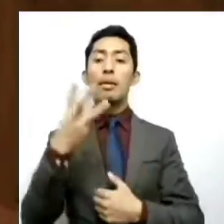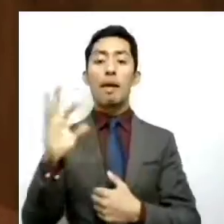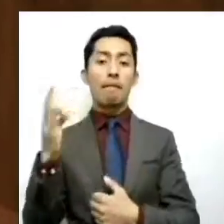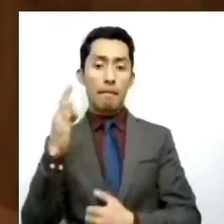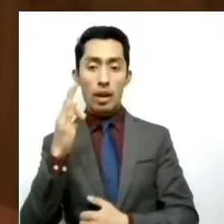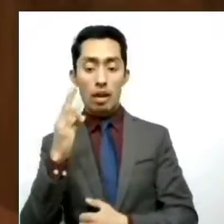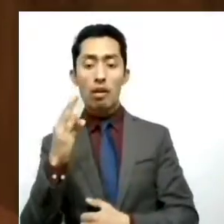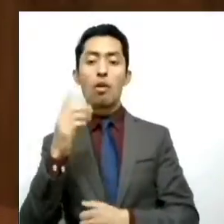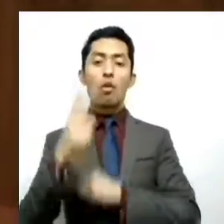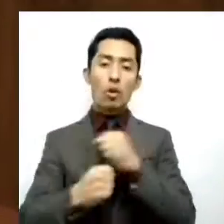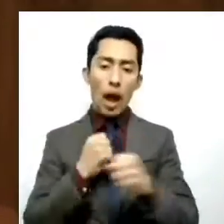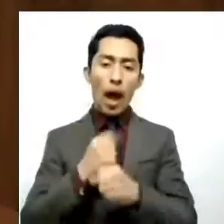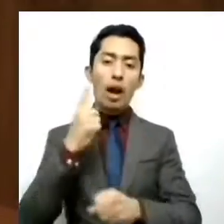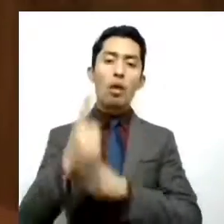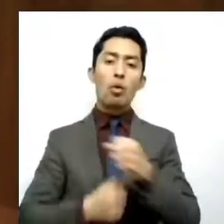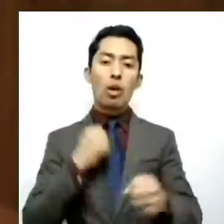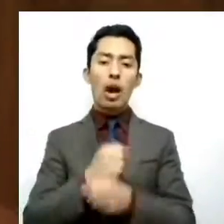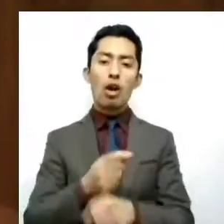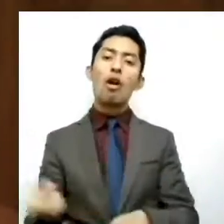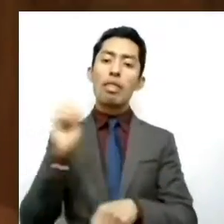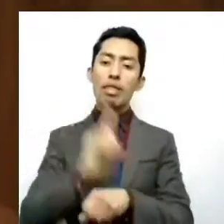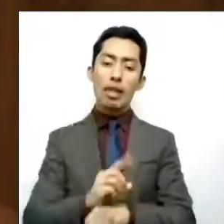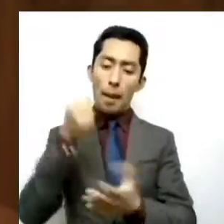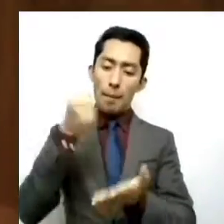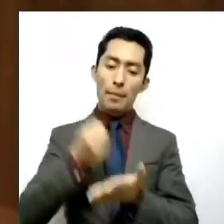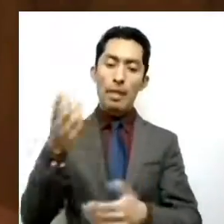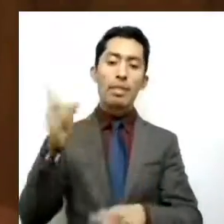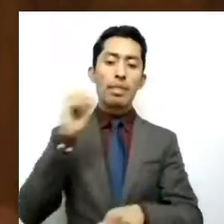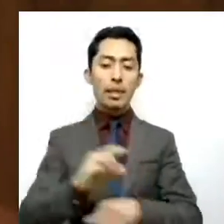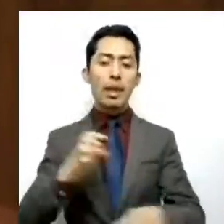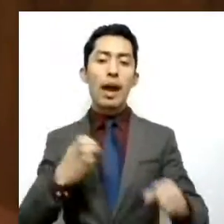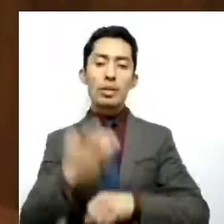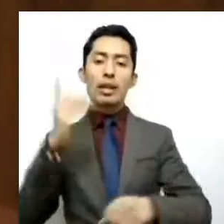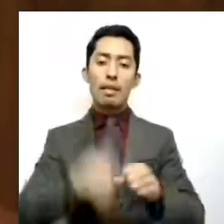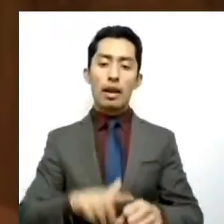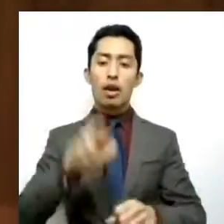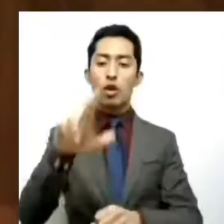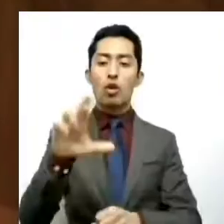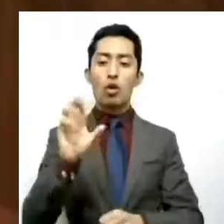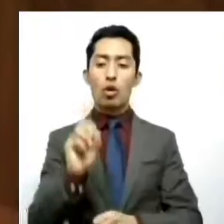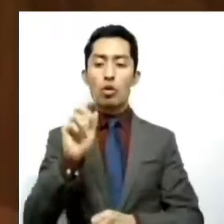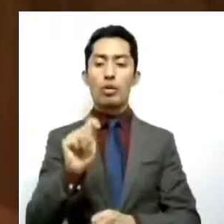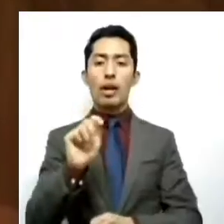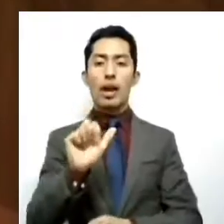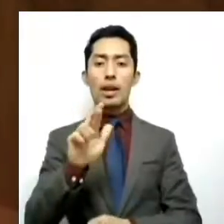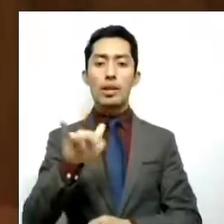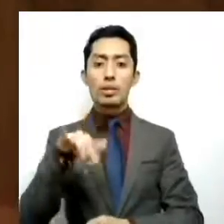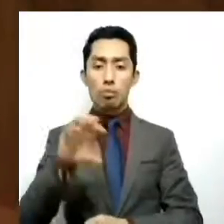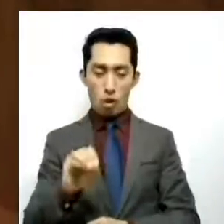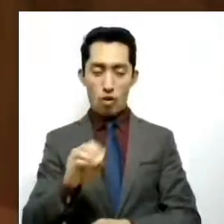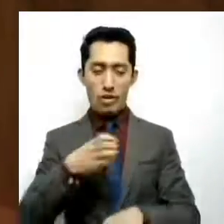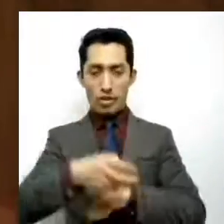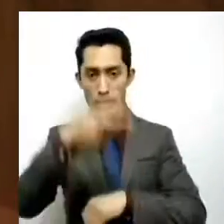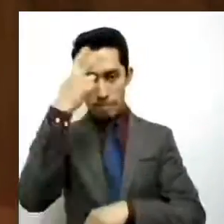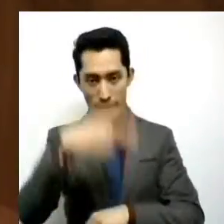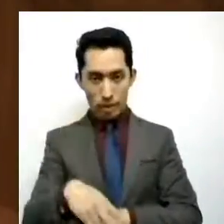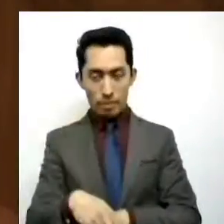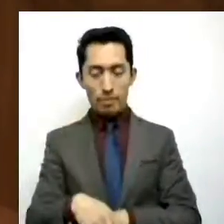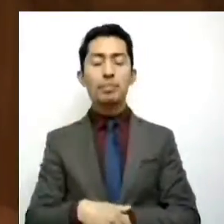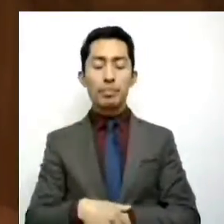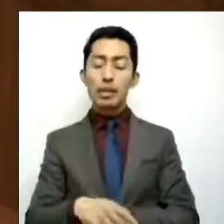año como el Día Estatal del Rotarismo Mexiquense. Asimismo, quiero hacer un